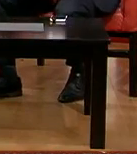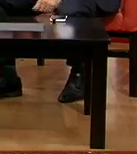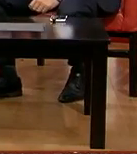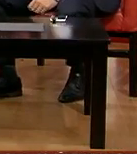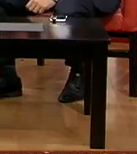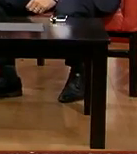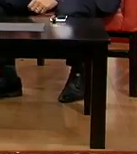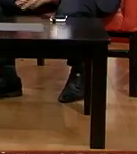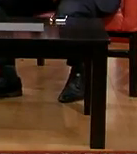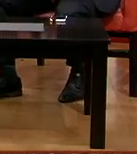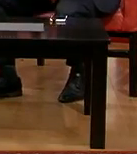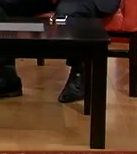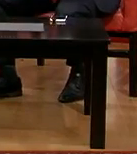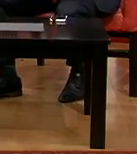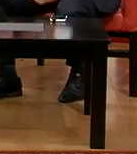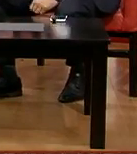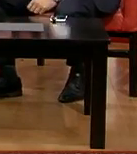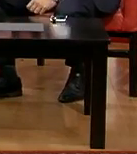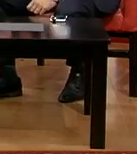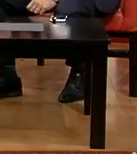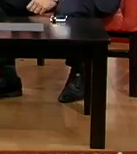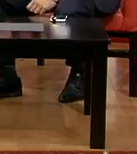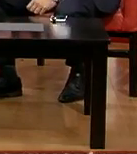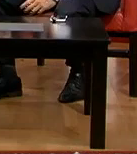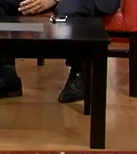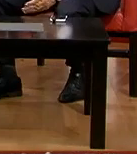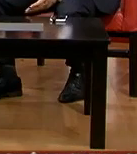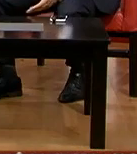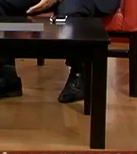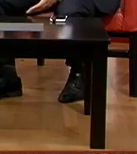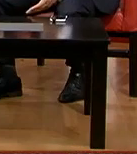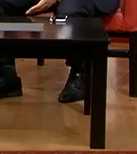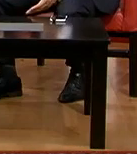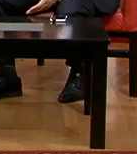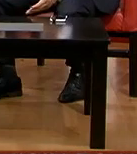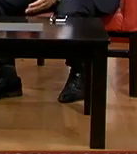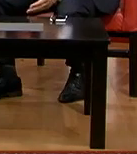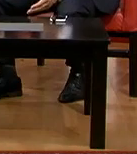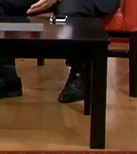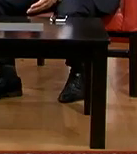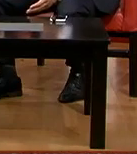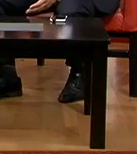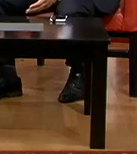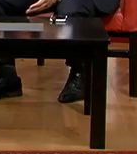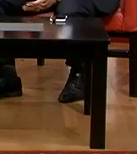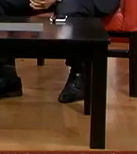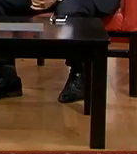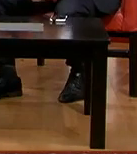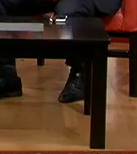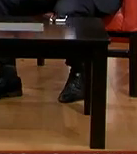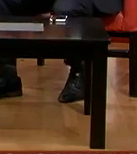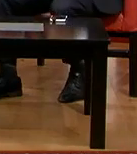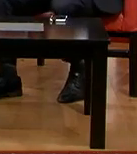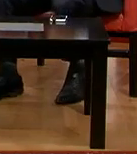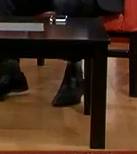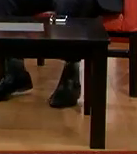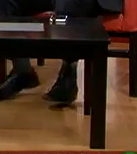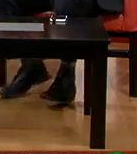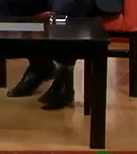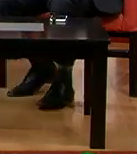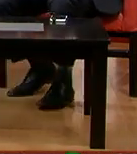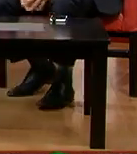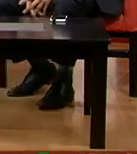cambió el discurso de no aceptar o la posibilidad de no aceptar las elecciones lo consideras ya como una derrota adelantada él ya se está